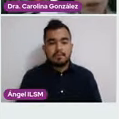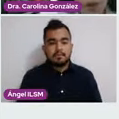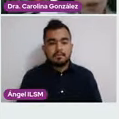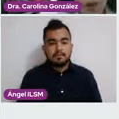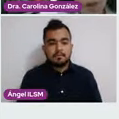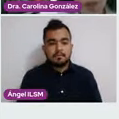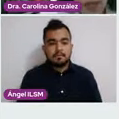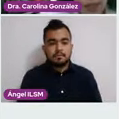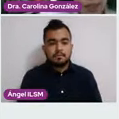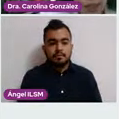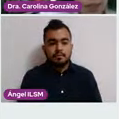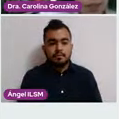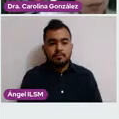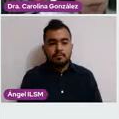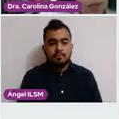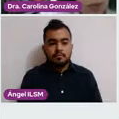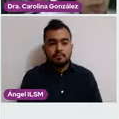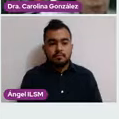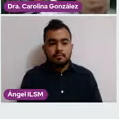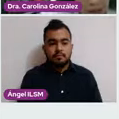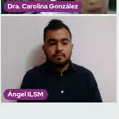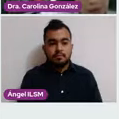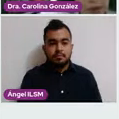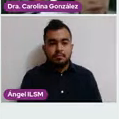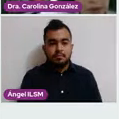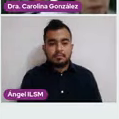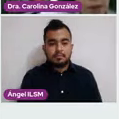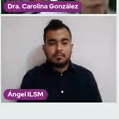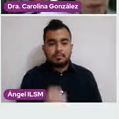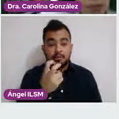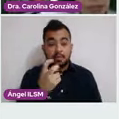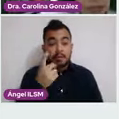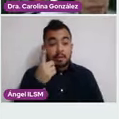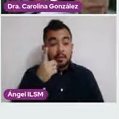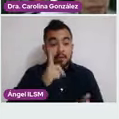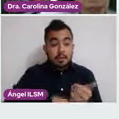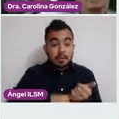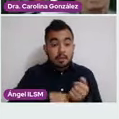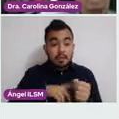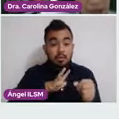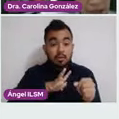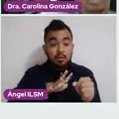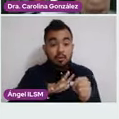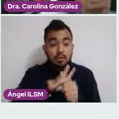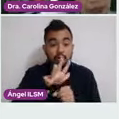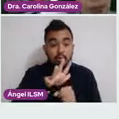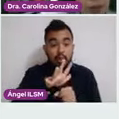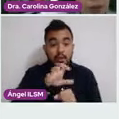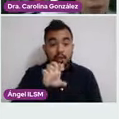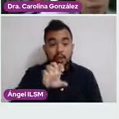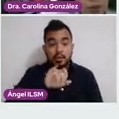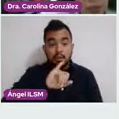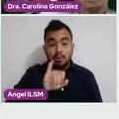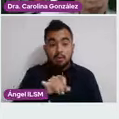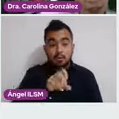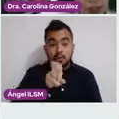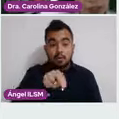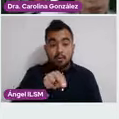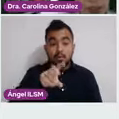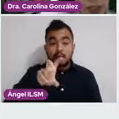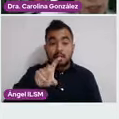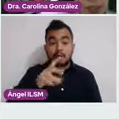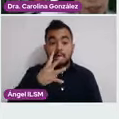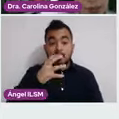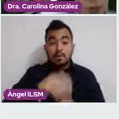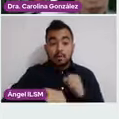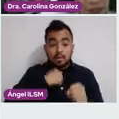Bueno, esta es una paciente con iniciales EJN de 34 años de edad, es